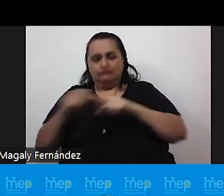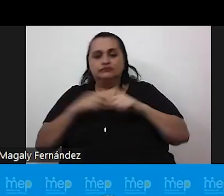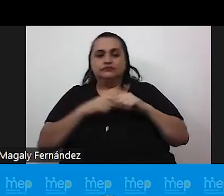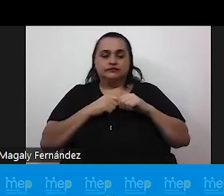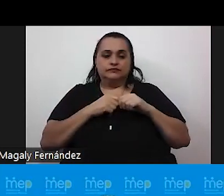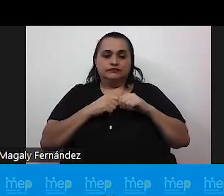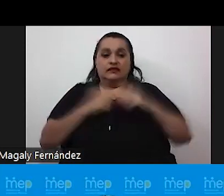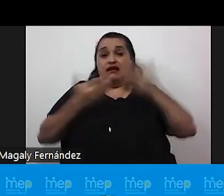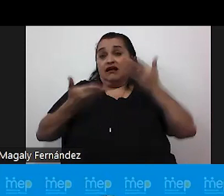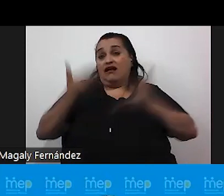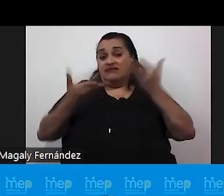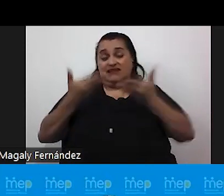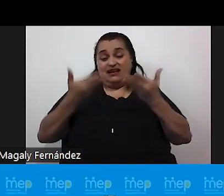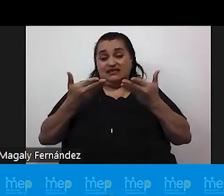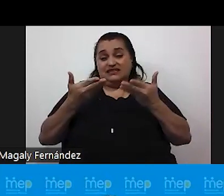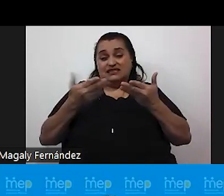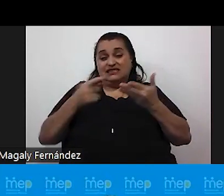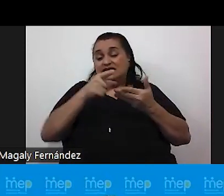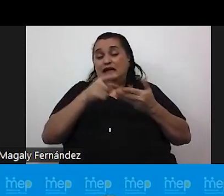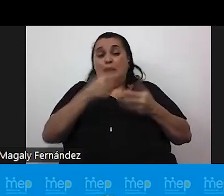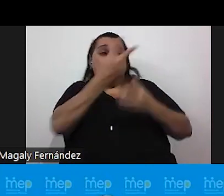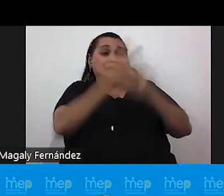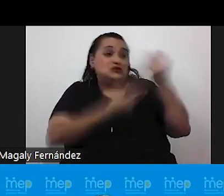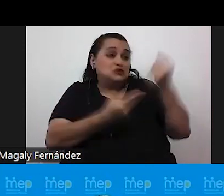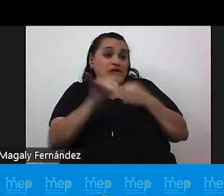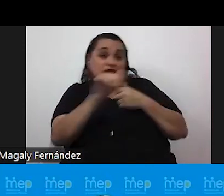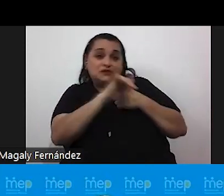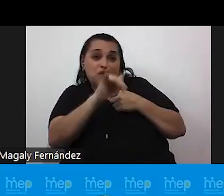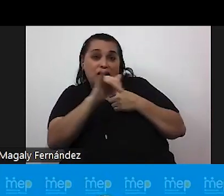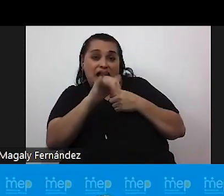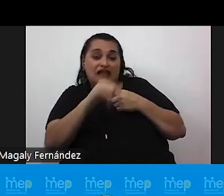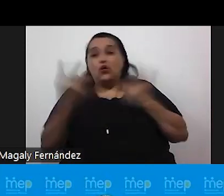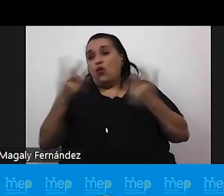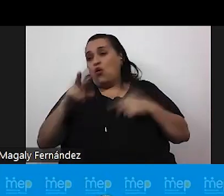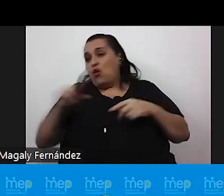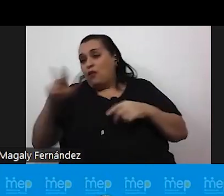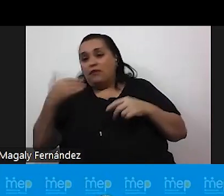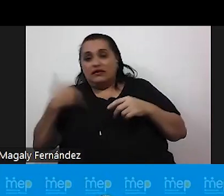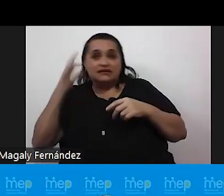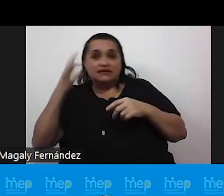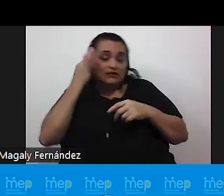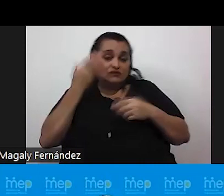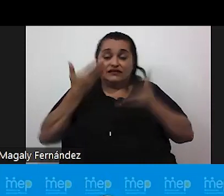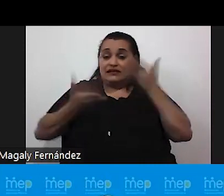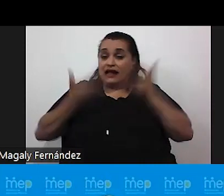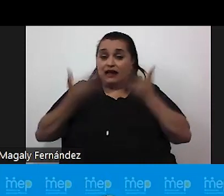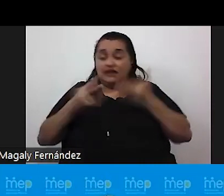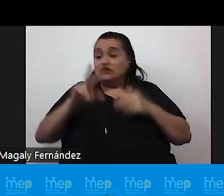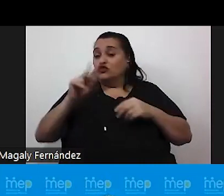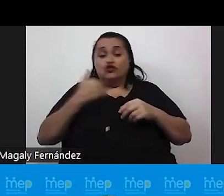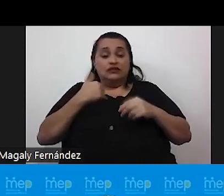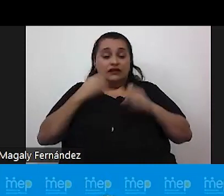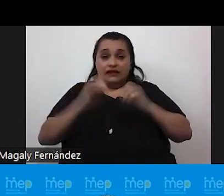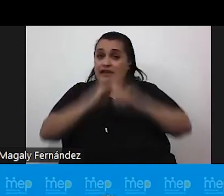a veces no solo por sus pares sino de algunos personas compañeras que tal vez no tenían claro